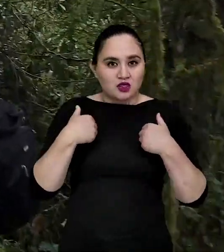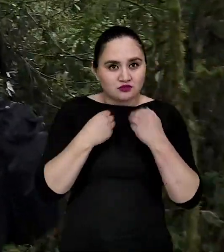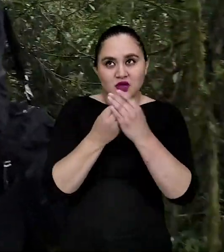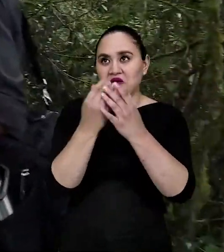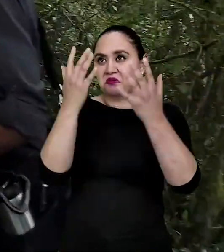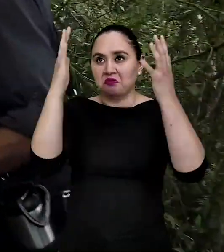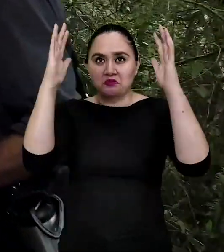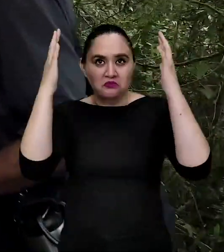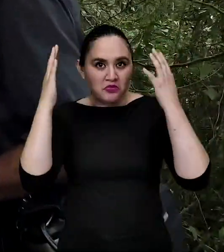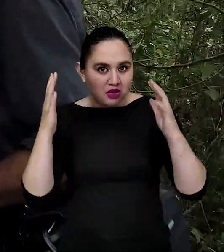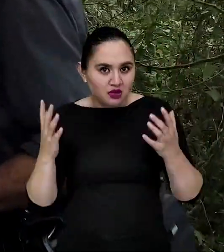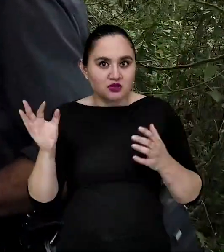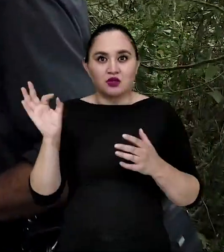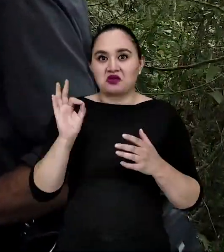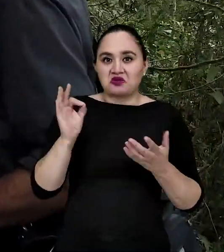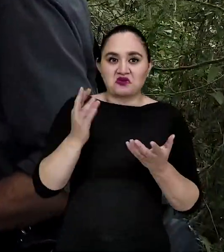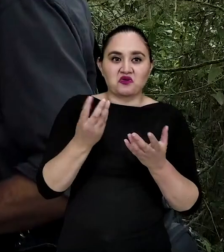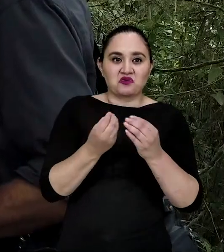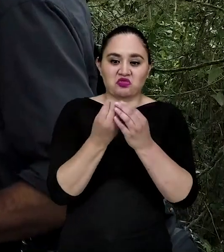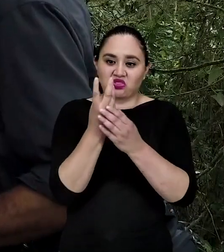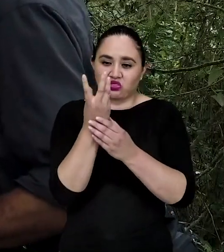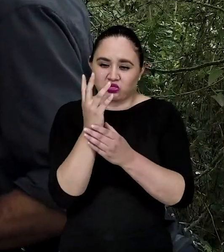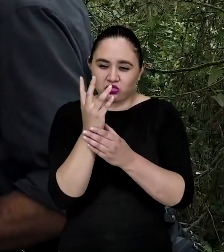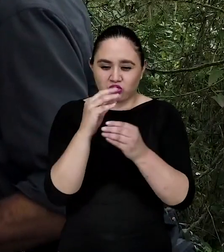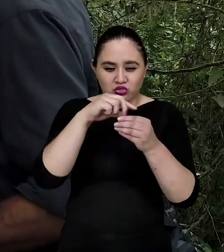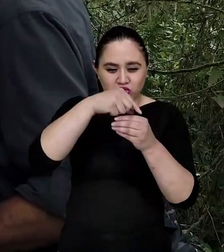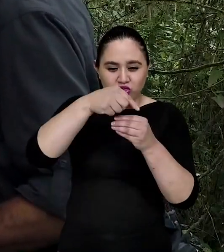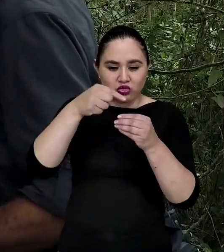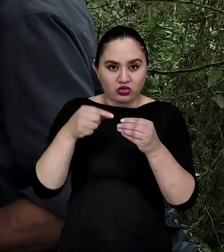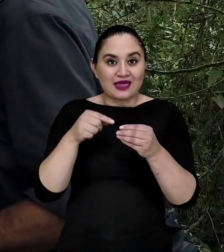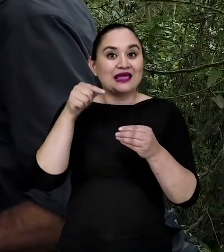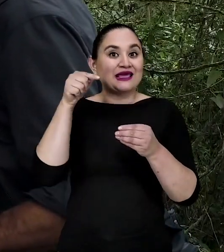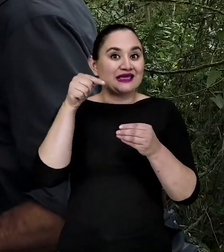individuo, especie, planta, animal, hongos,